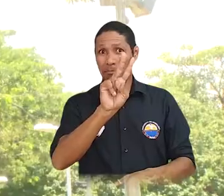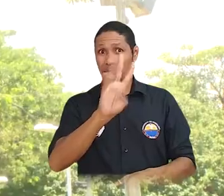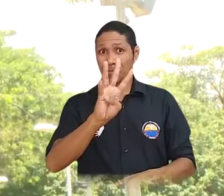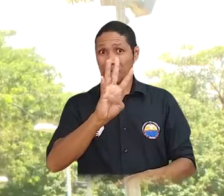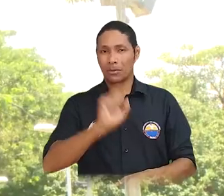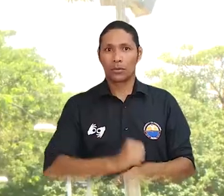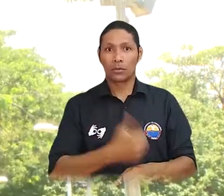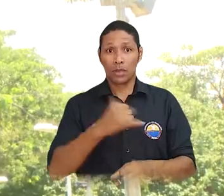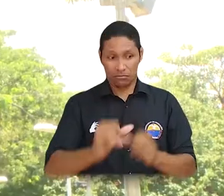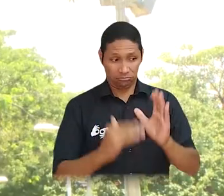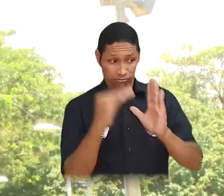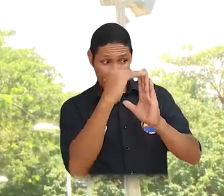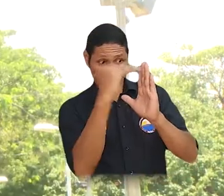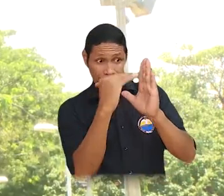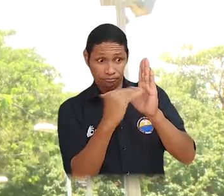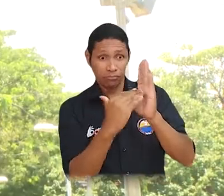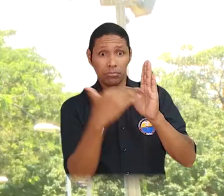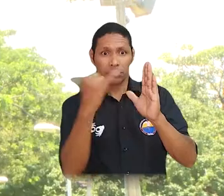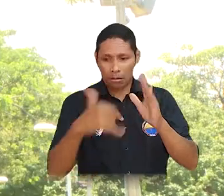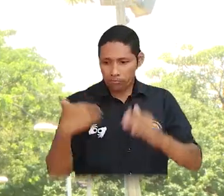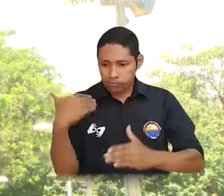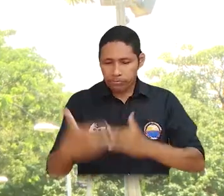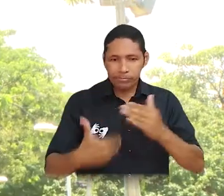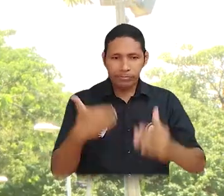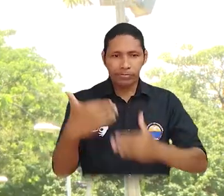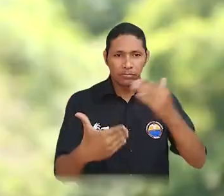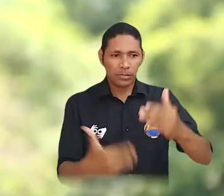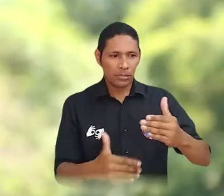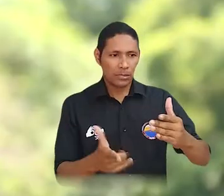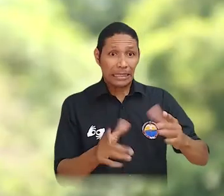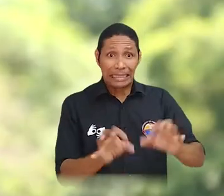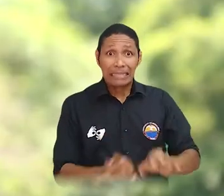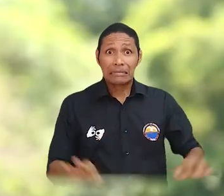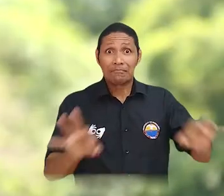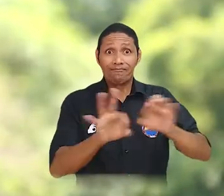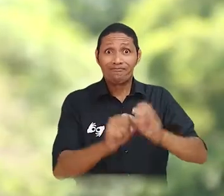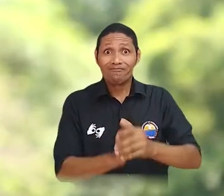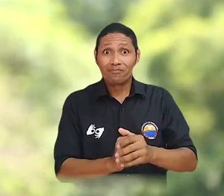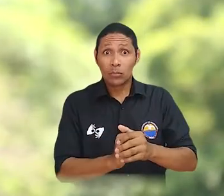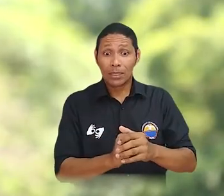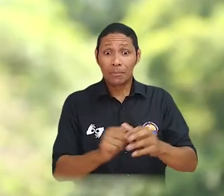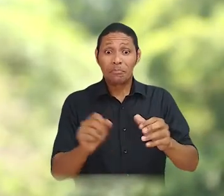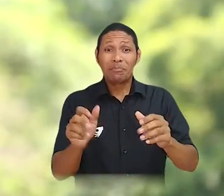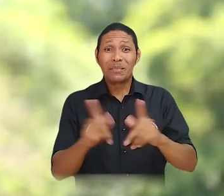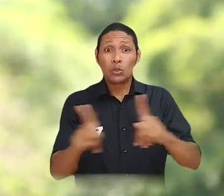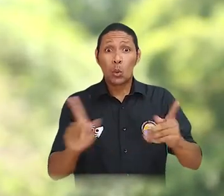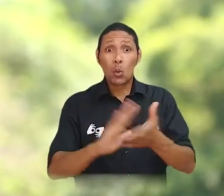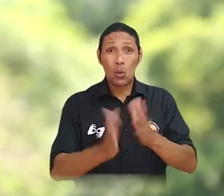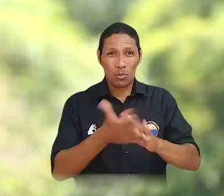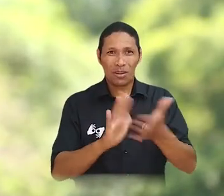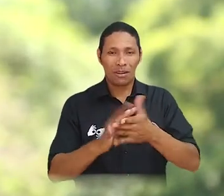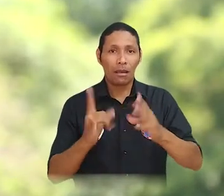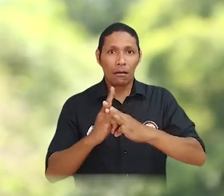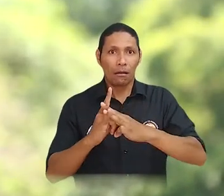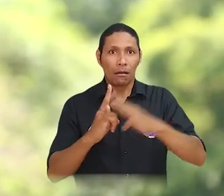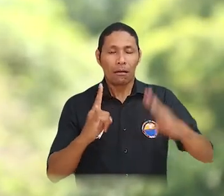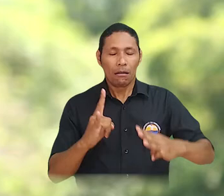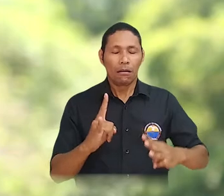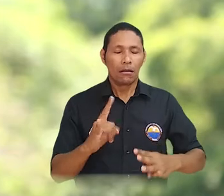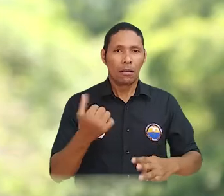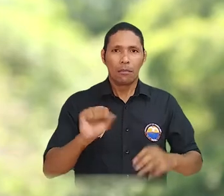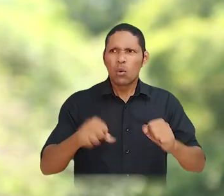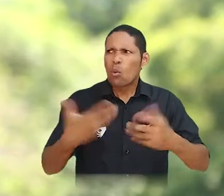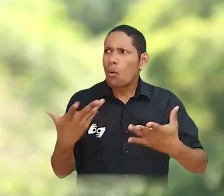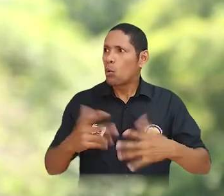El cronograma aprobado contiene todas las etapas de la consulta, una cita muy importante para la comunidad universitaria, que podrá